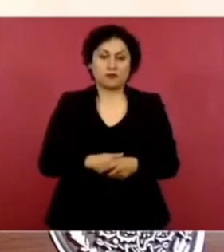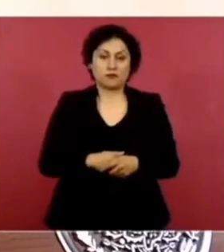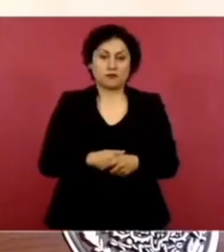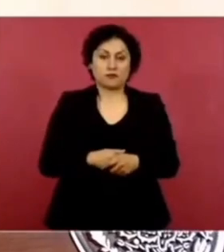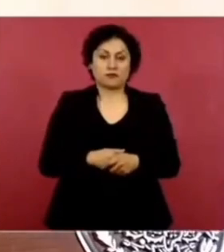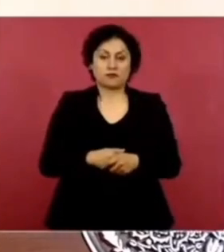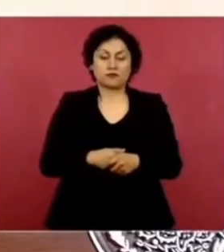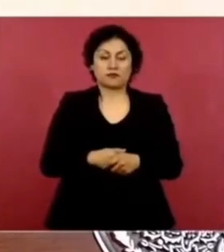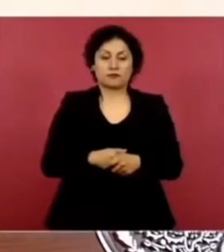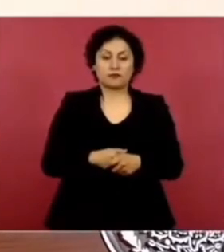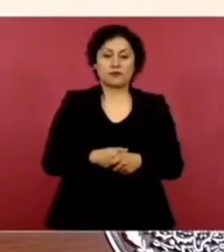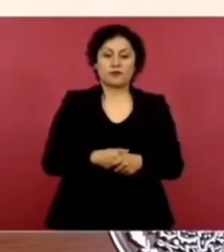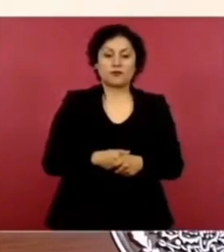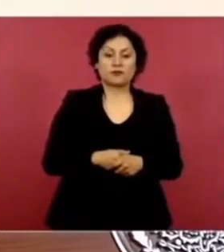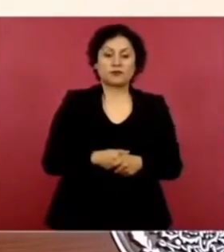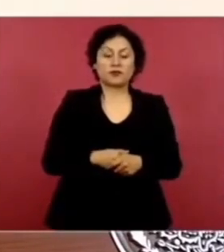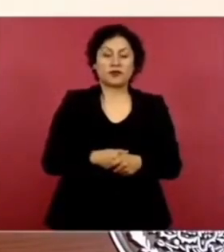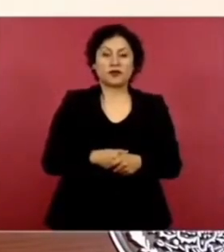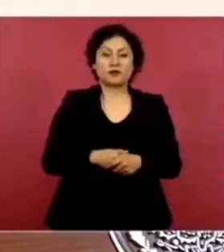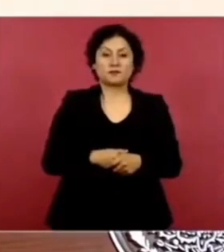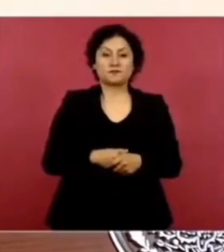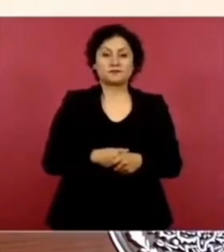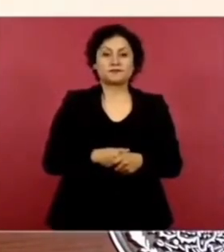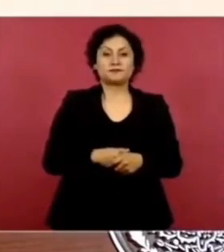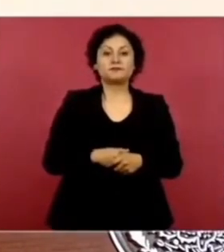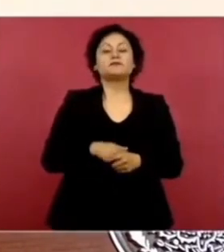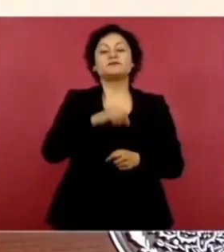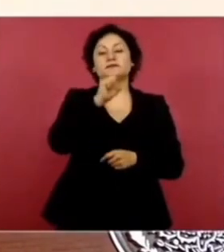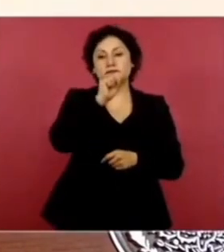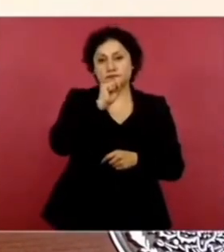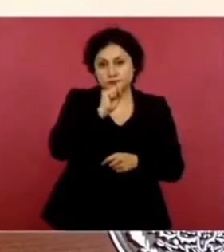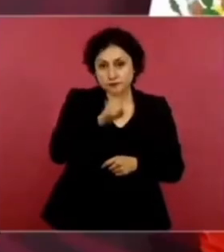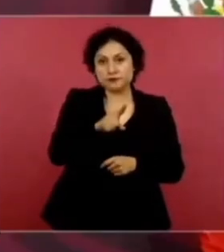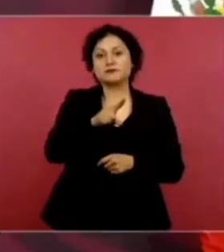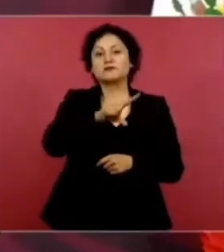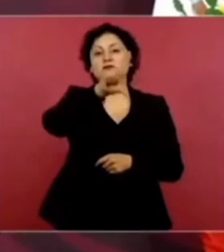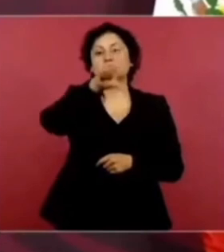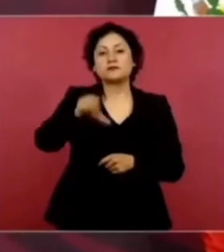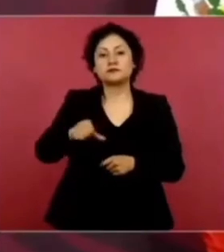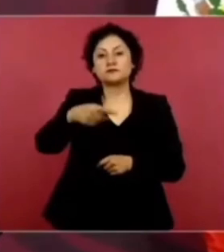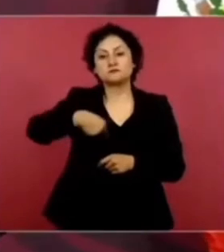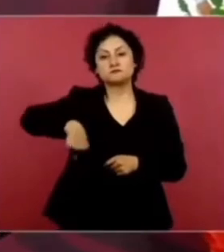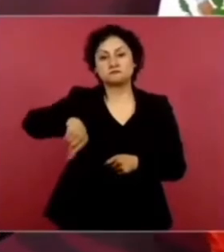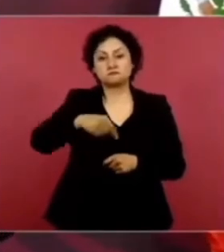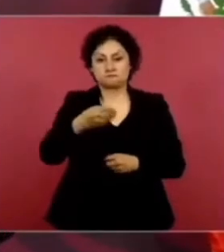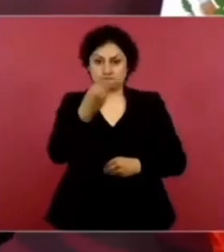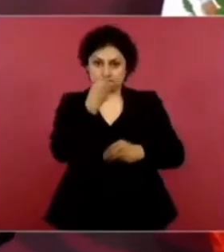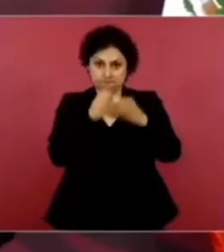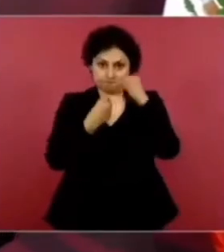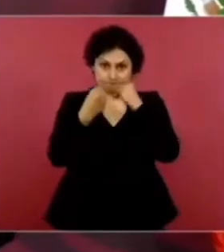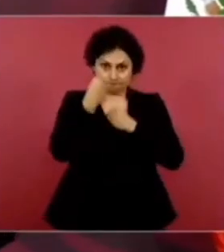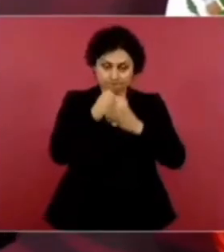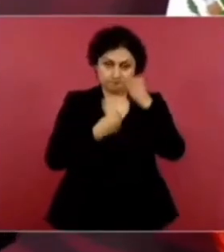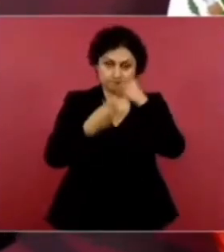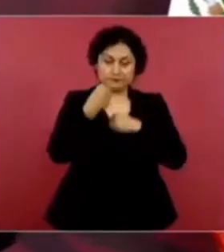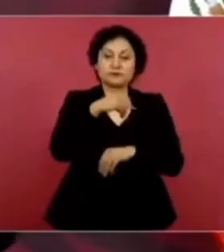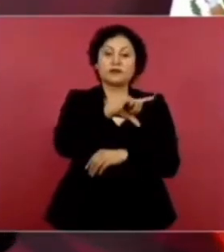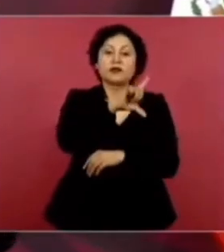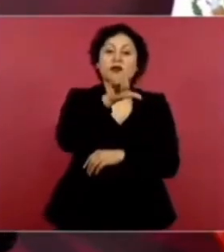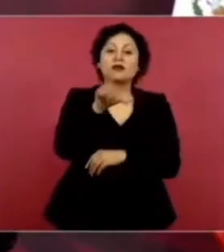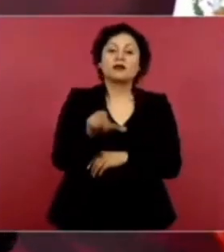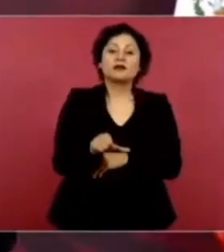Luego vamos a tener una comida y va a haber